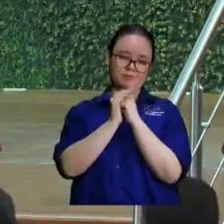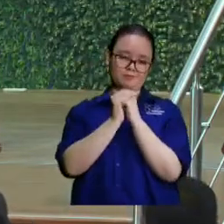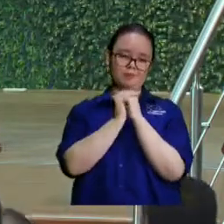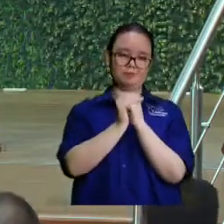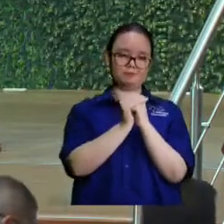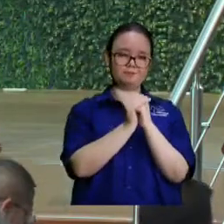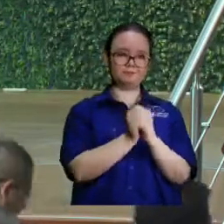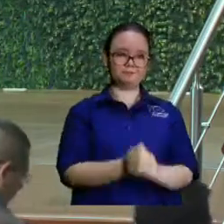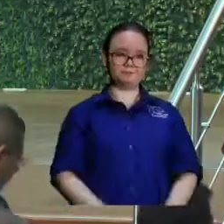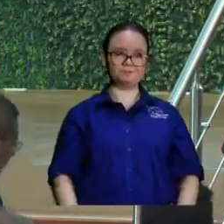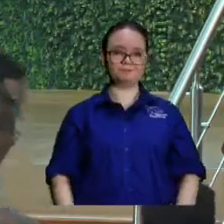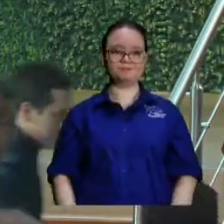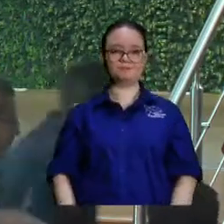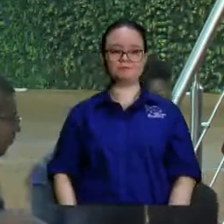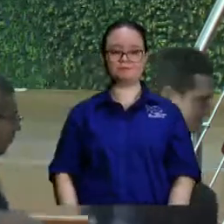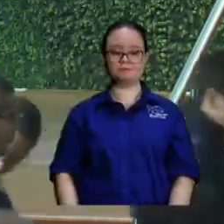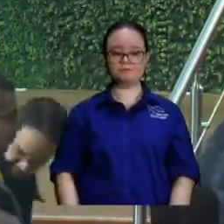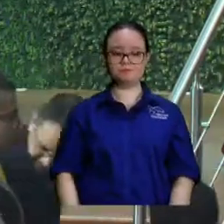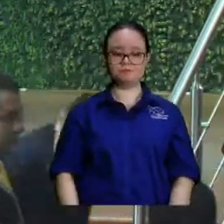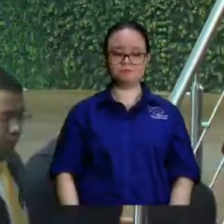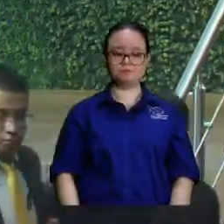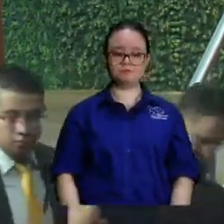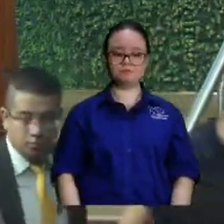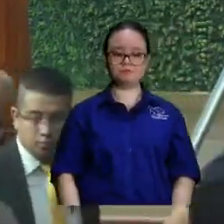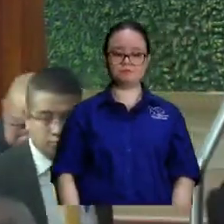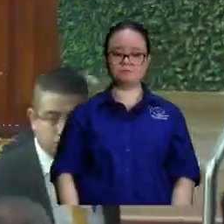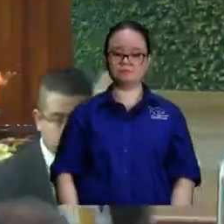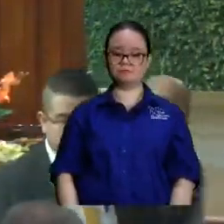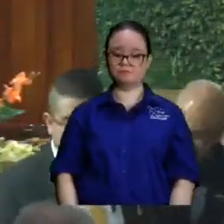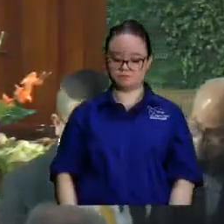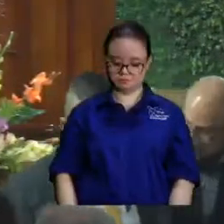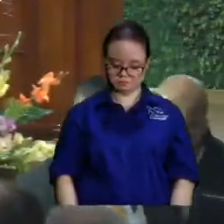aleluya mis hermanos de la alabanza vengan para acá